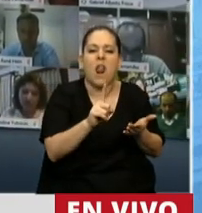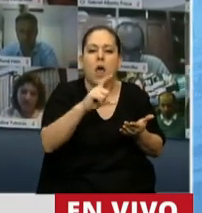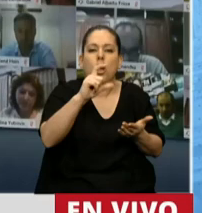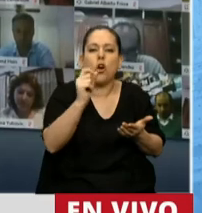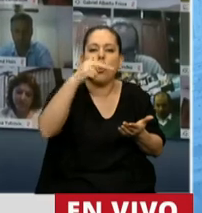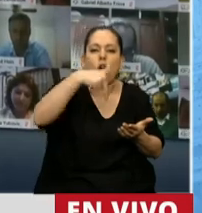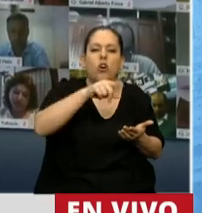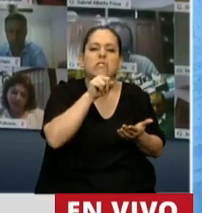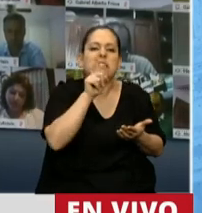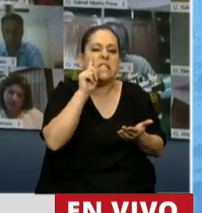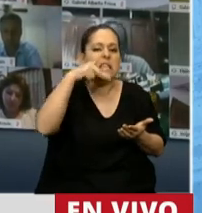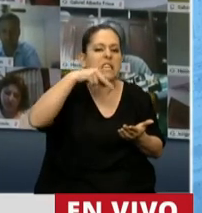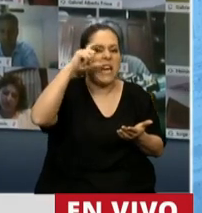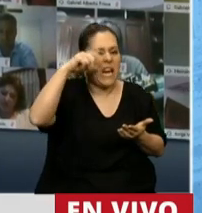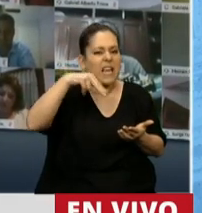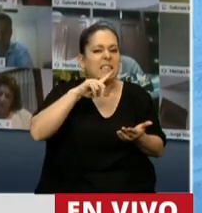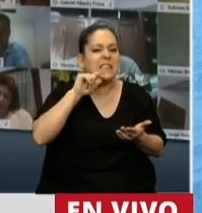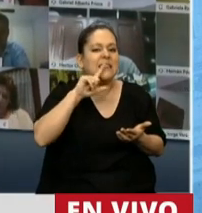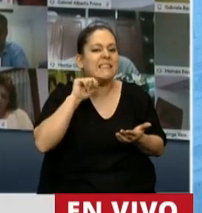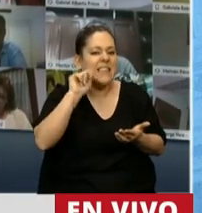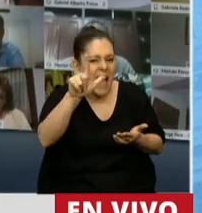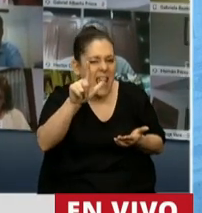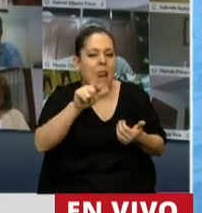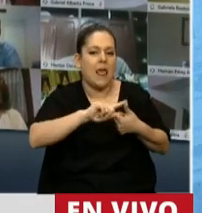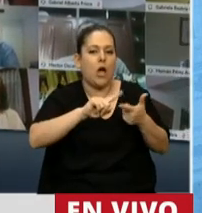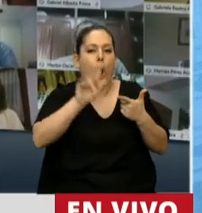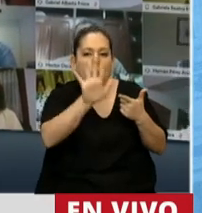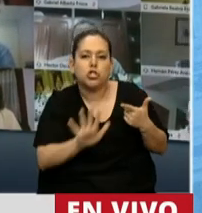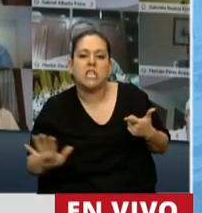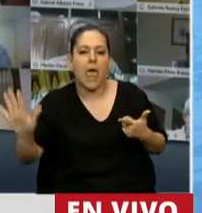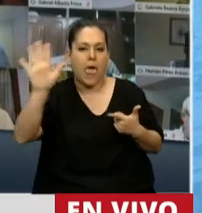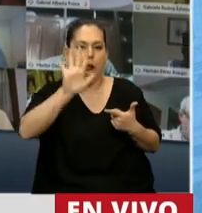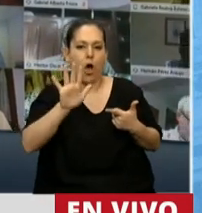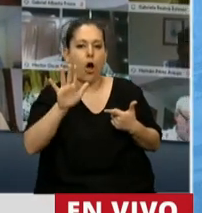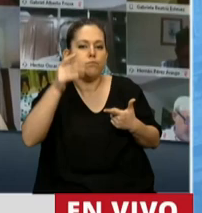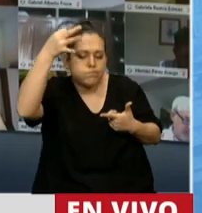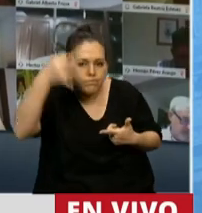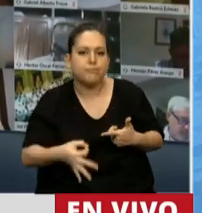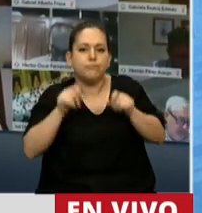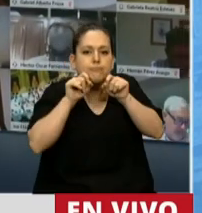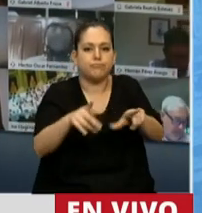la bioceanialidad de la República Argentina.